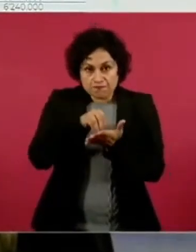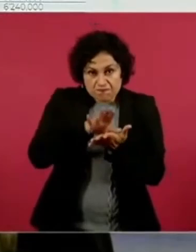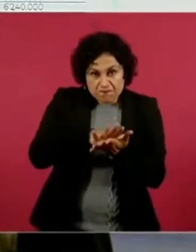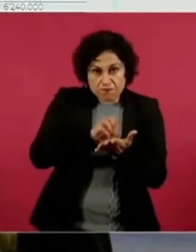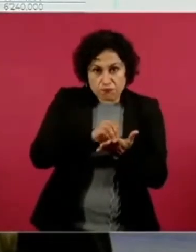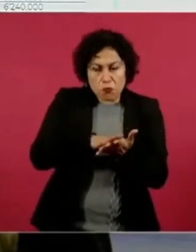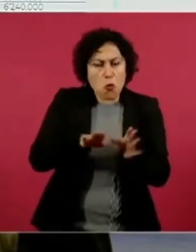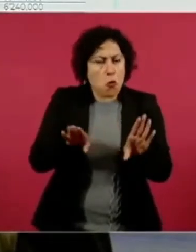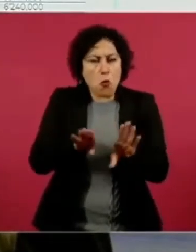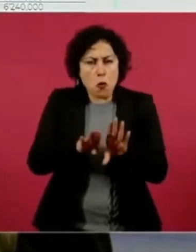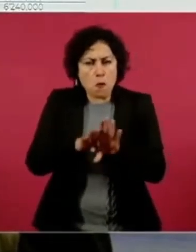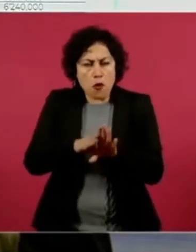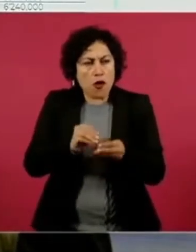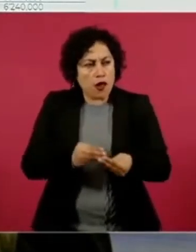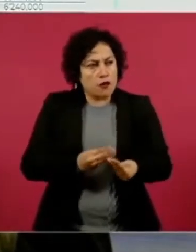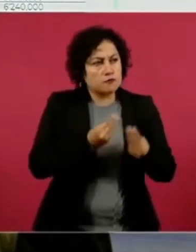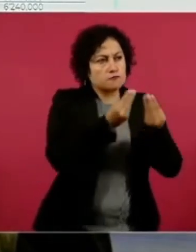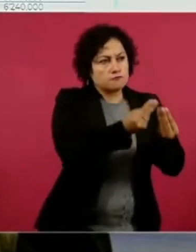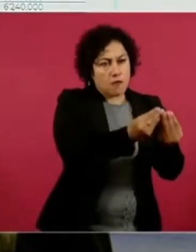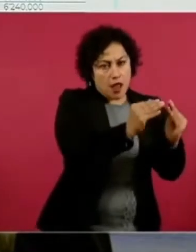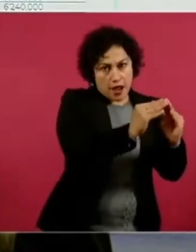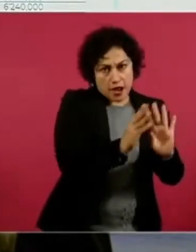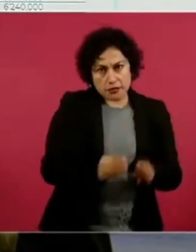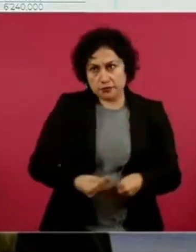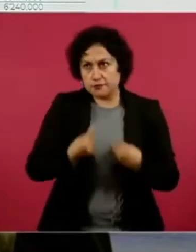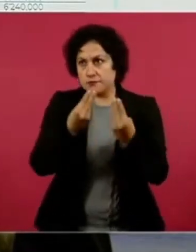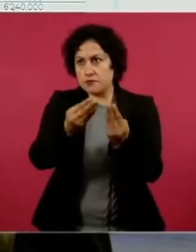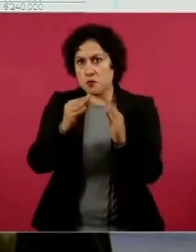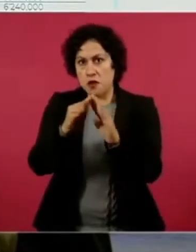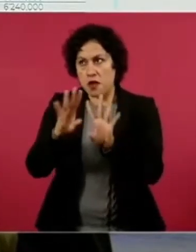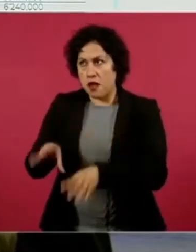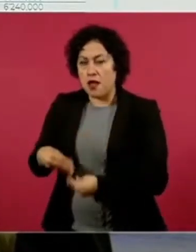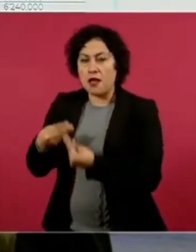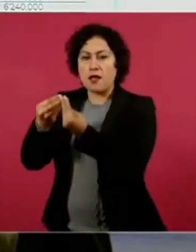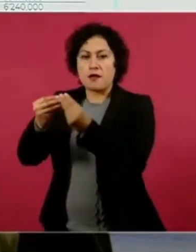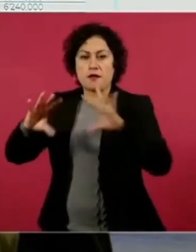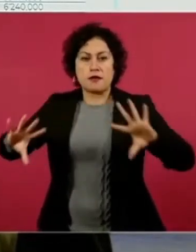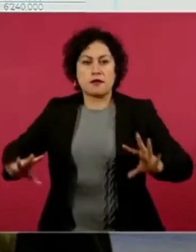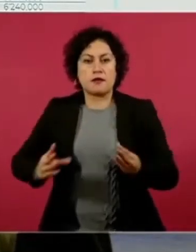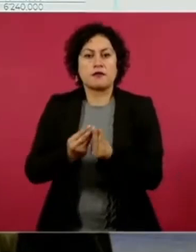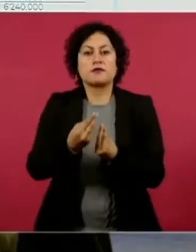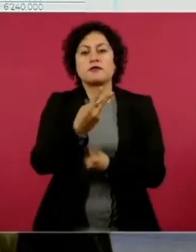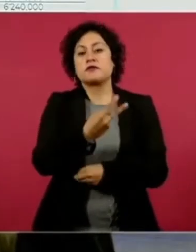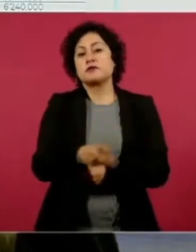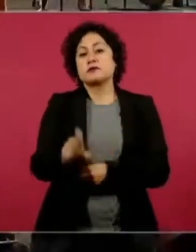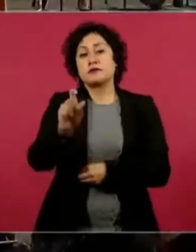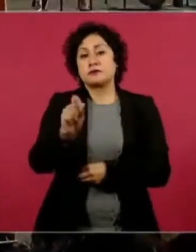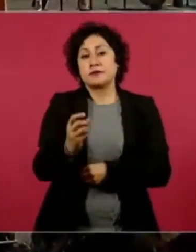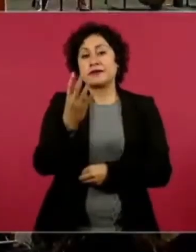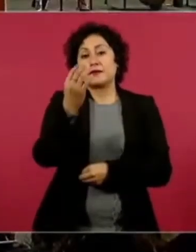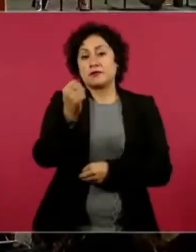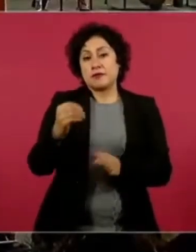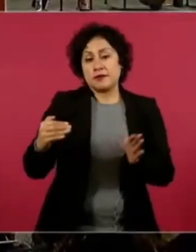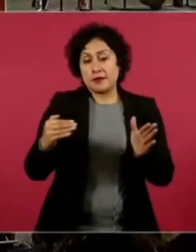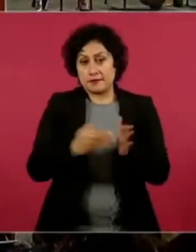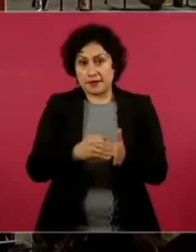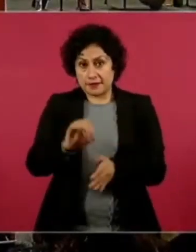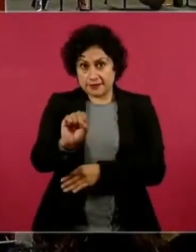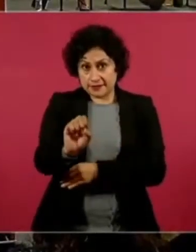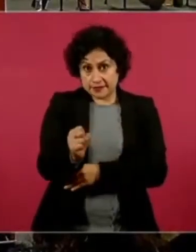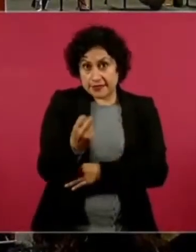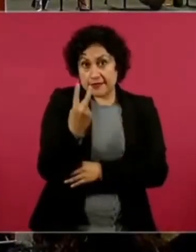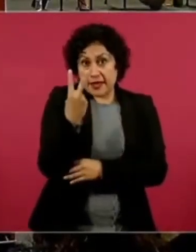229 mil 62 canastas